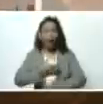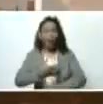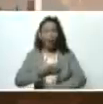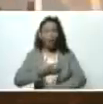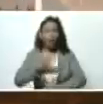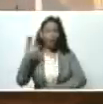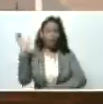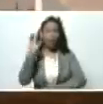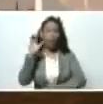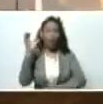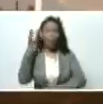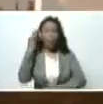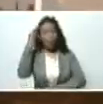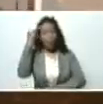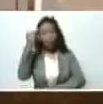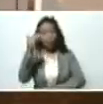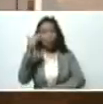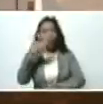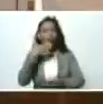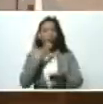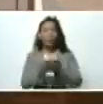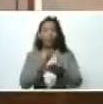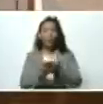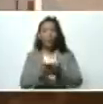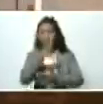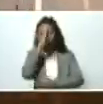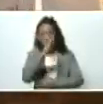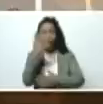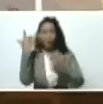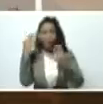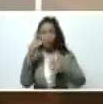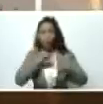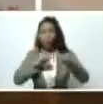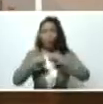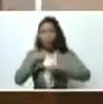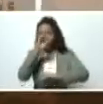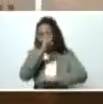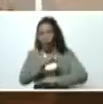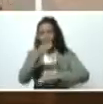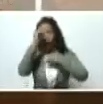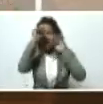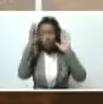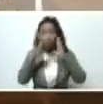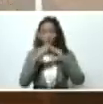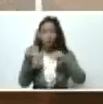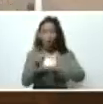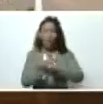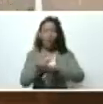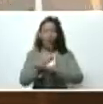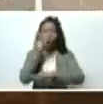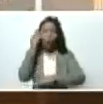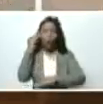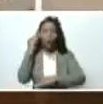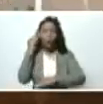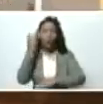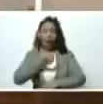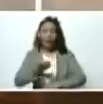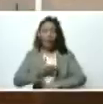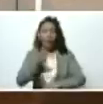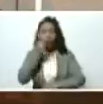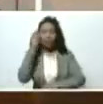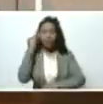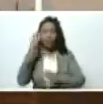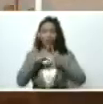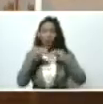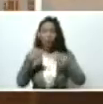proyecto en mano, propuesta en mano, acción directa, atención, todos los gobernadores, gobernadoras, alcaldes, alcaldesas,